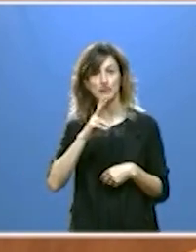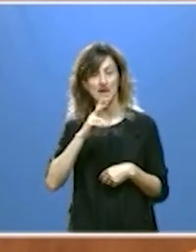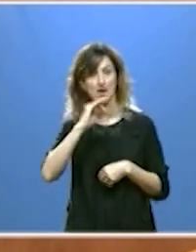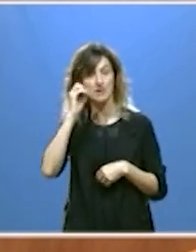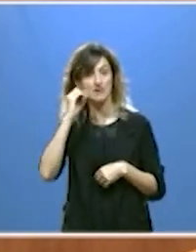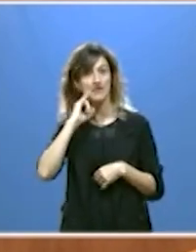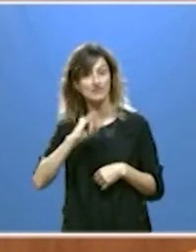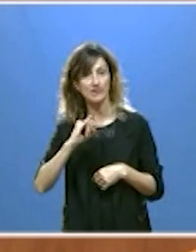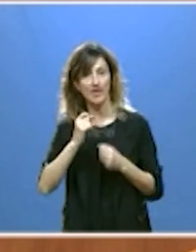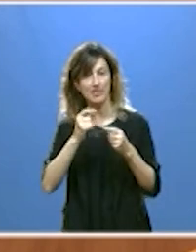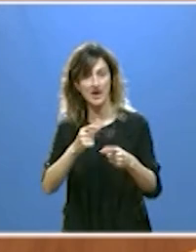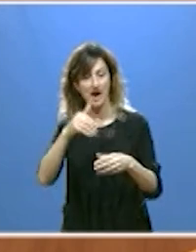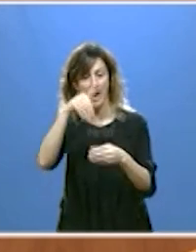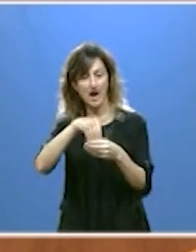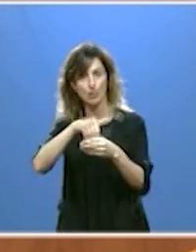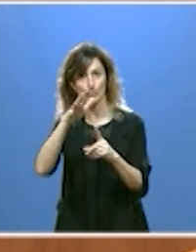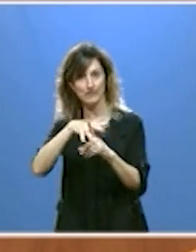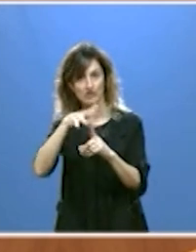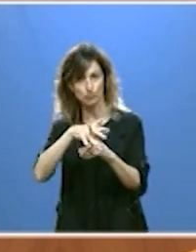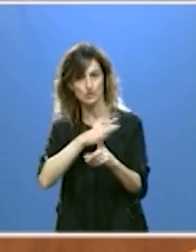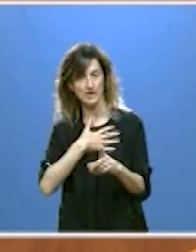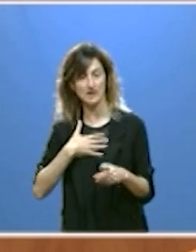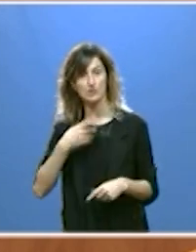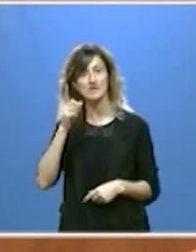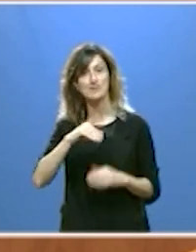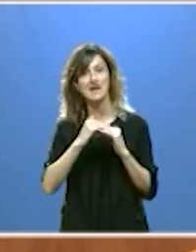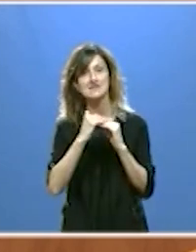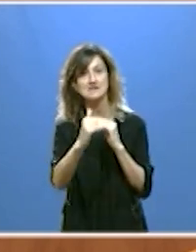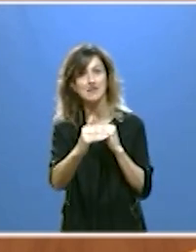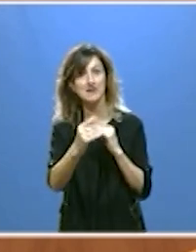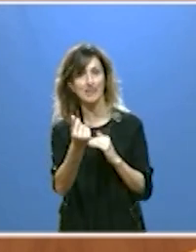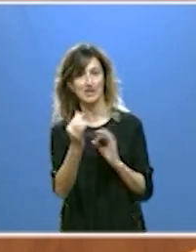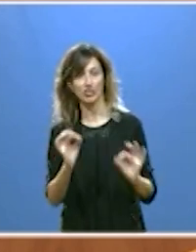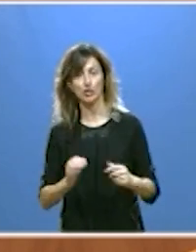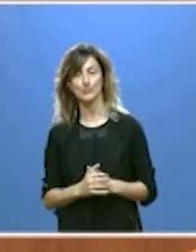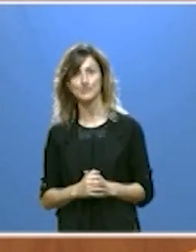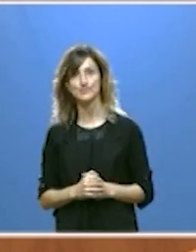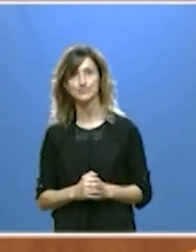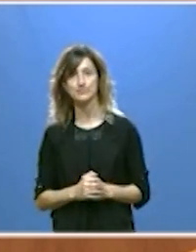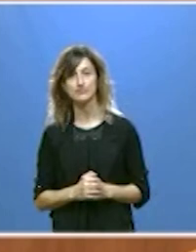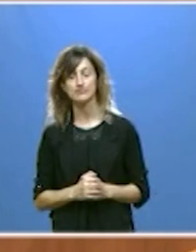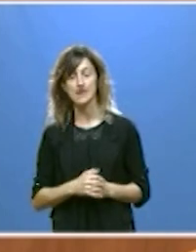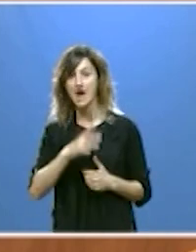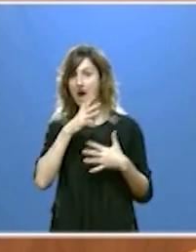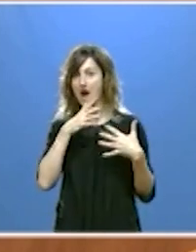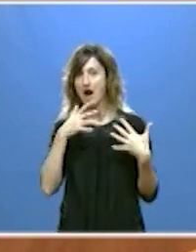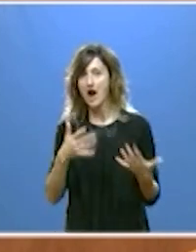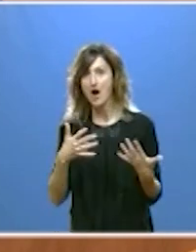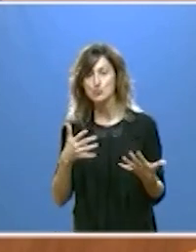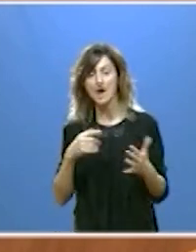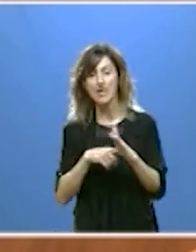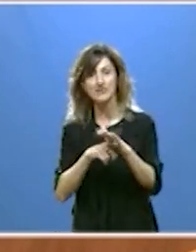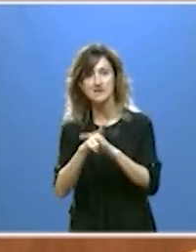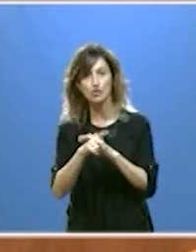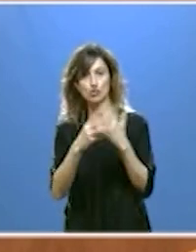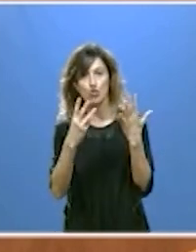el ahorro en la factura energética y la estabilidad en los precios actualmente estamos en desarrollo